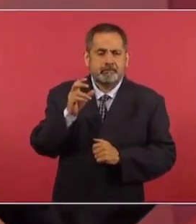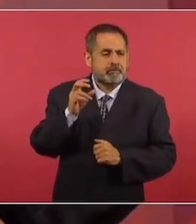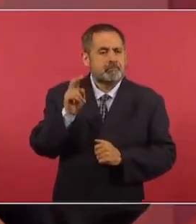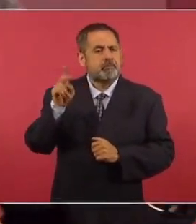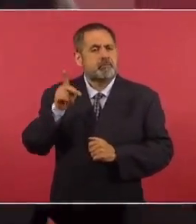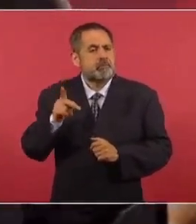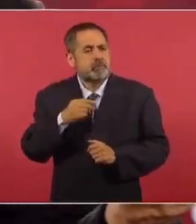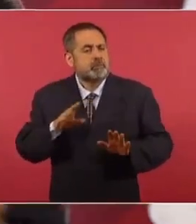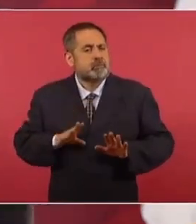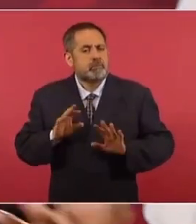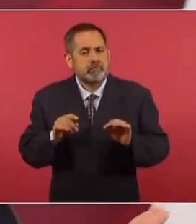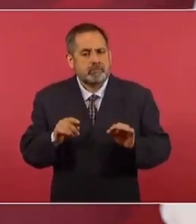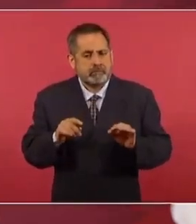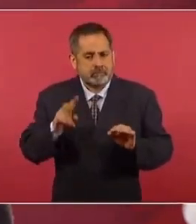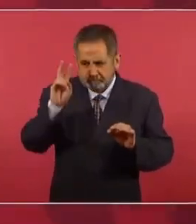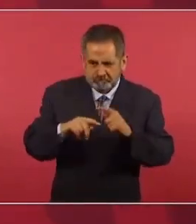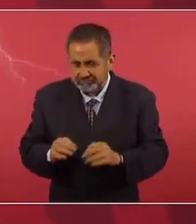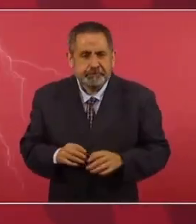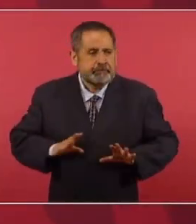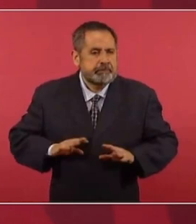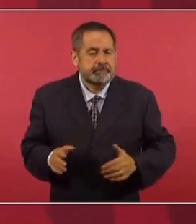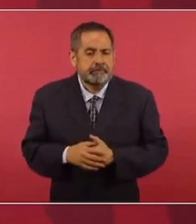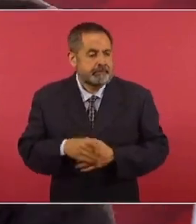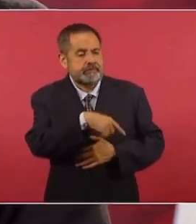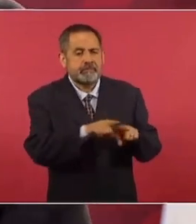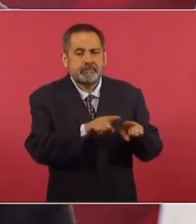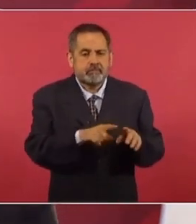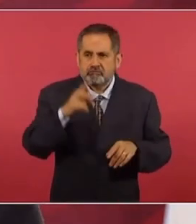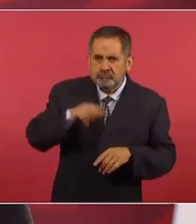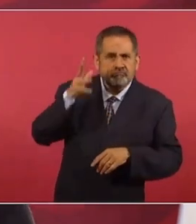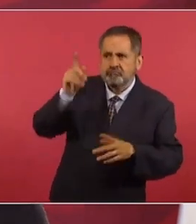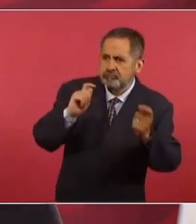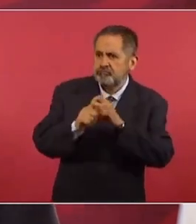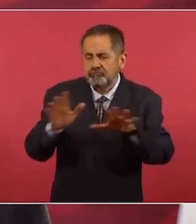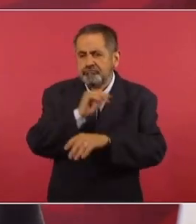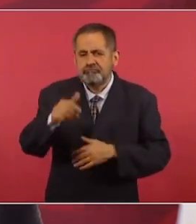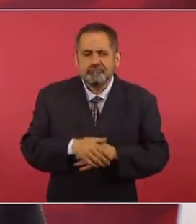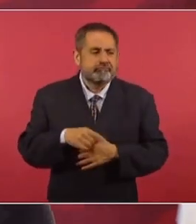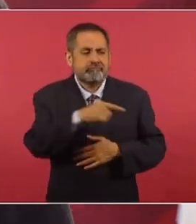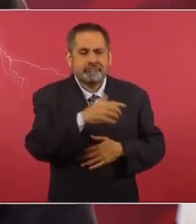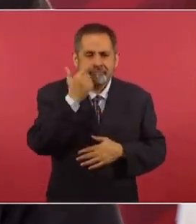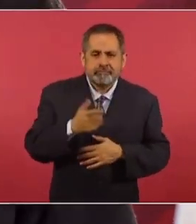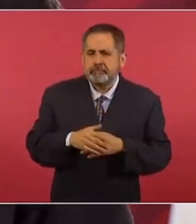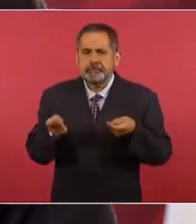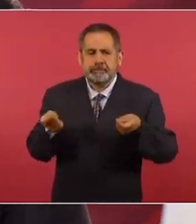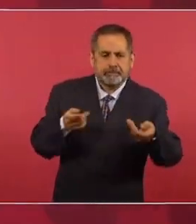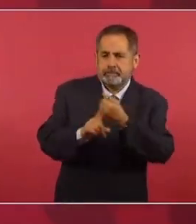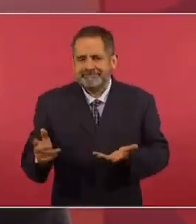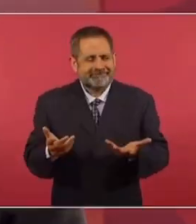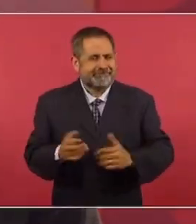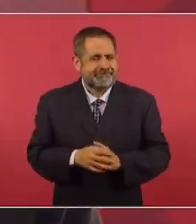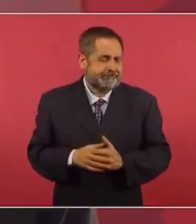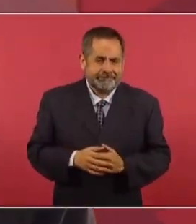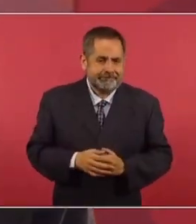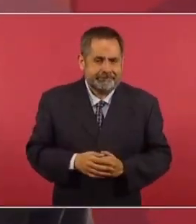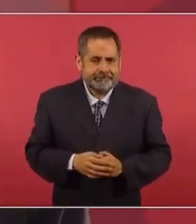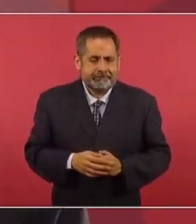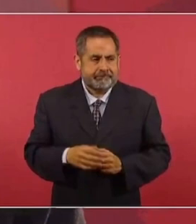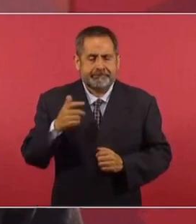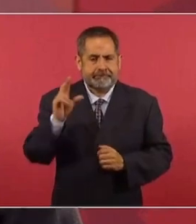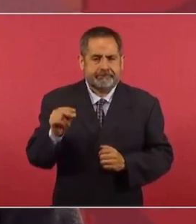que las cosas verdaderamente cambien. No apuestan a transformar, apuestan a administrar el conflicto. Entonces,